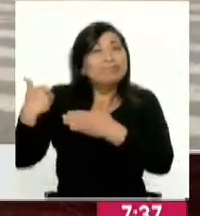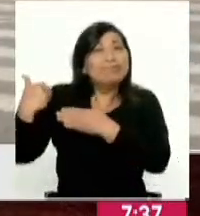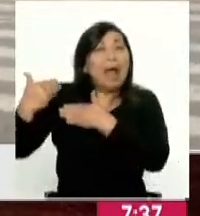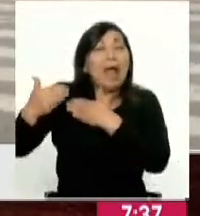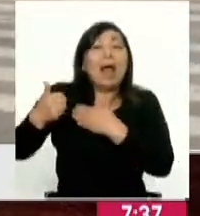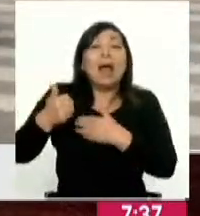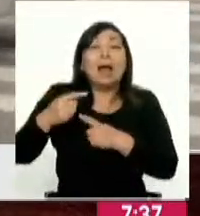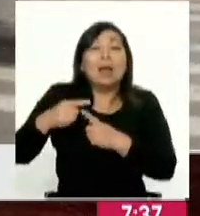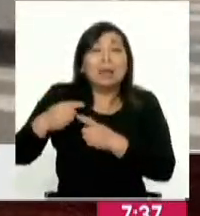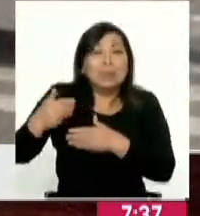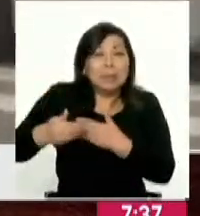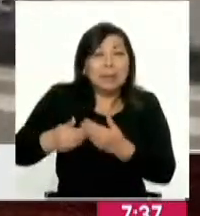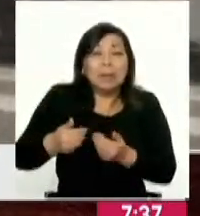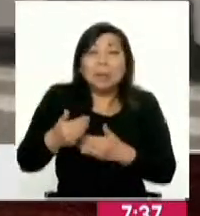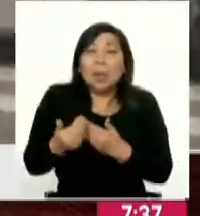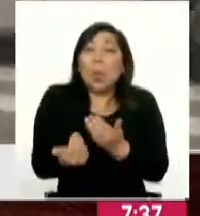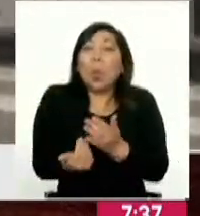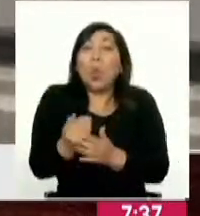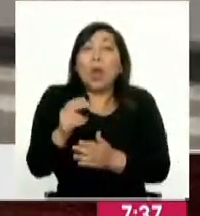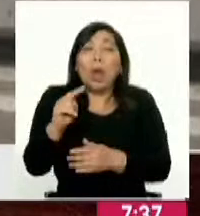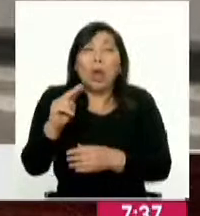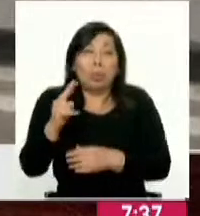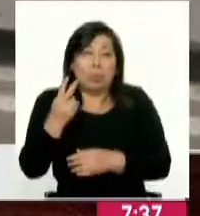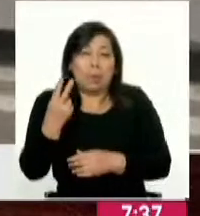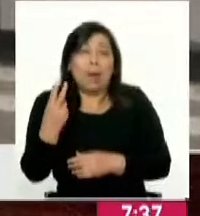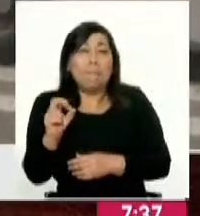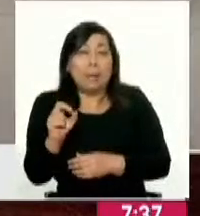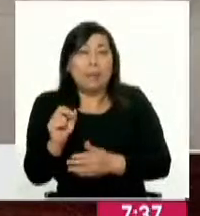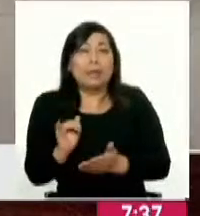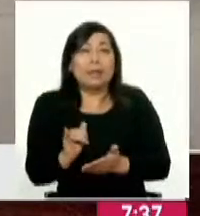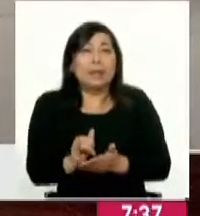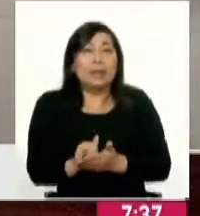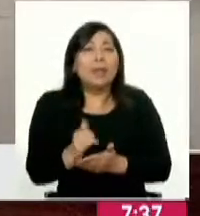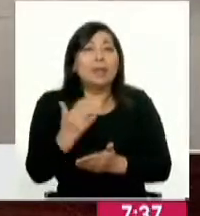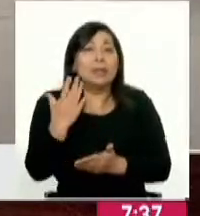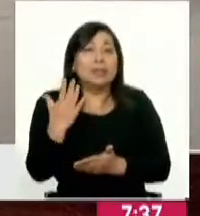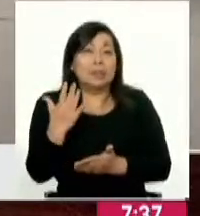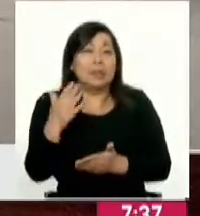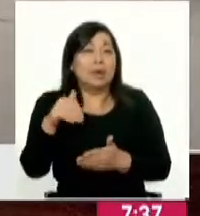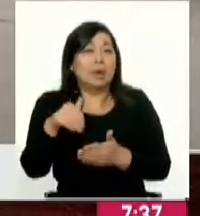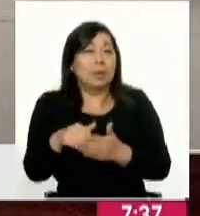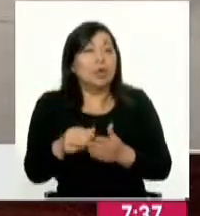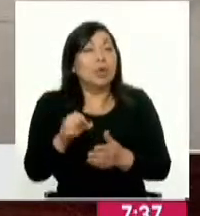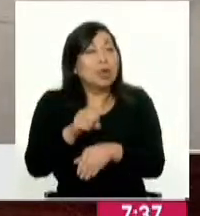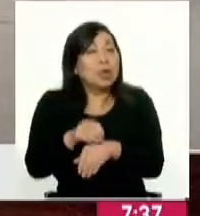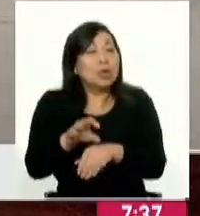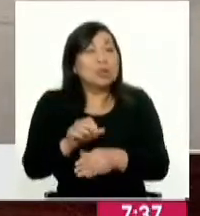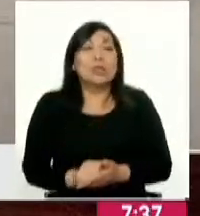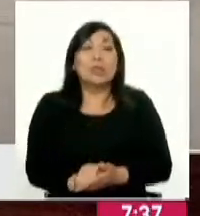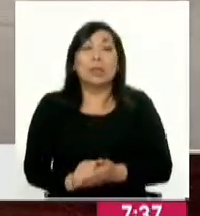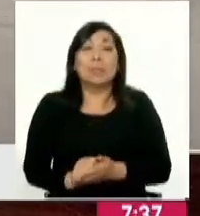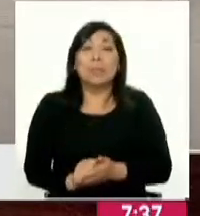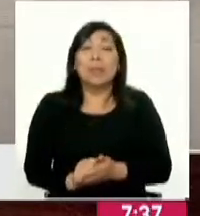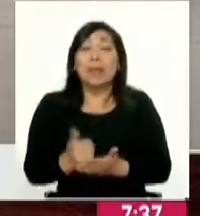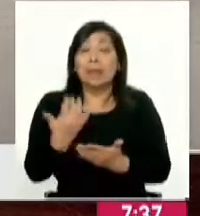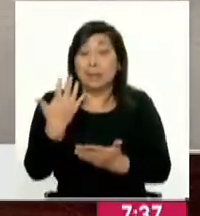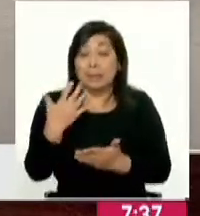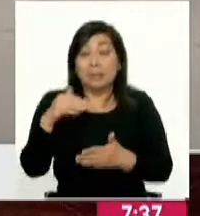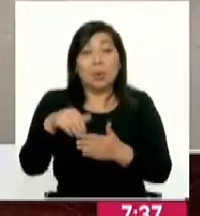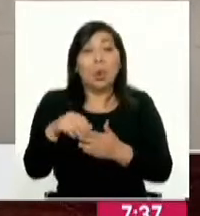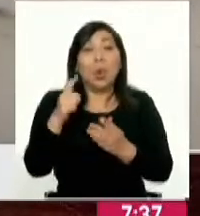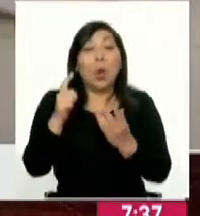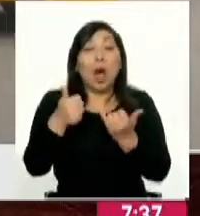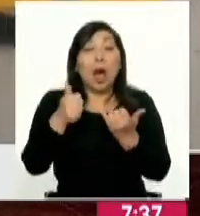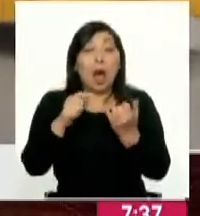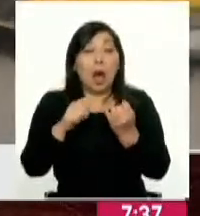ATU desde la transferencia de transporte en el 2020, y que tiene cinco votos en un consejo. De esos votos, uno